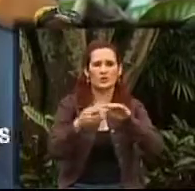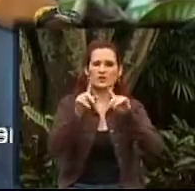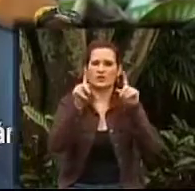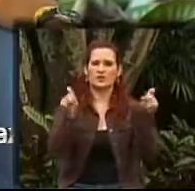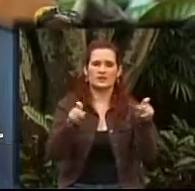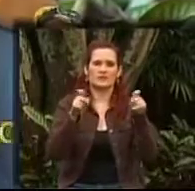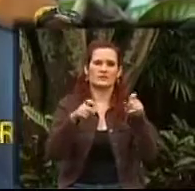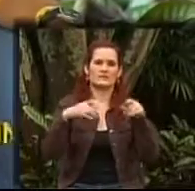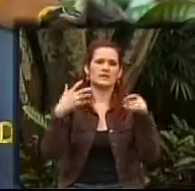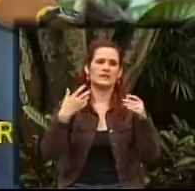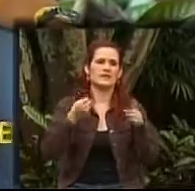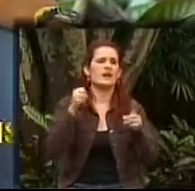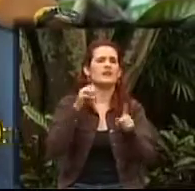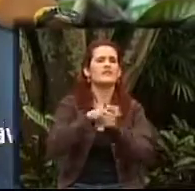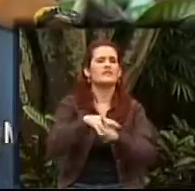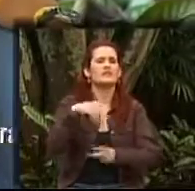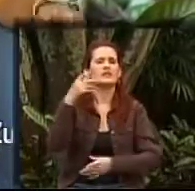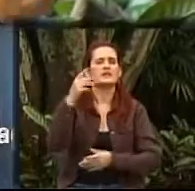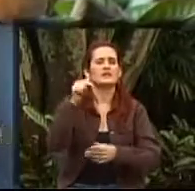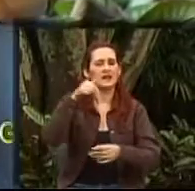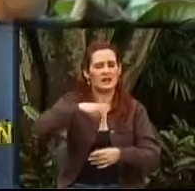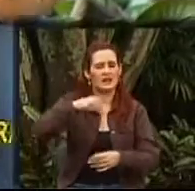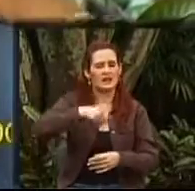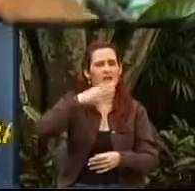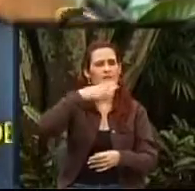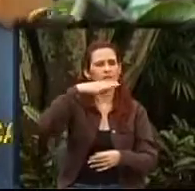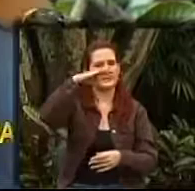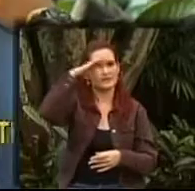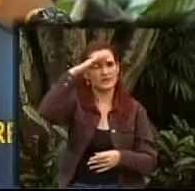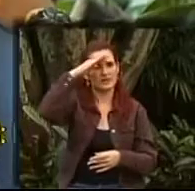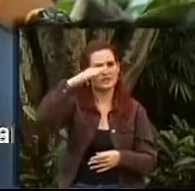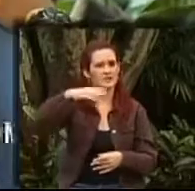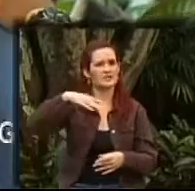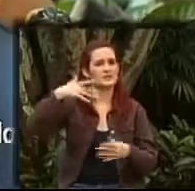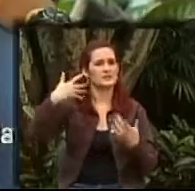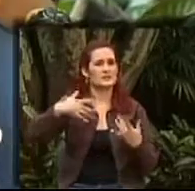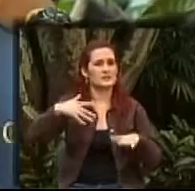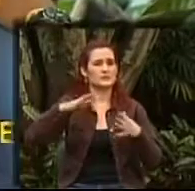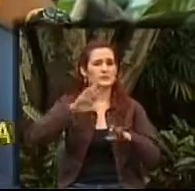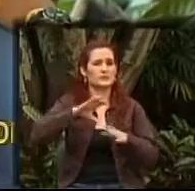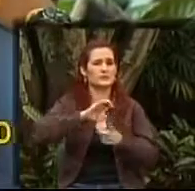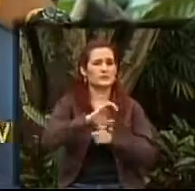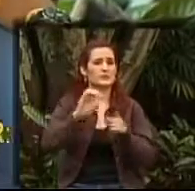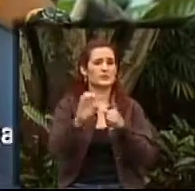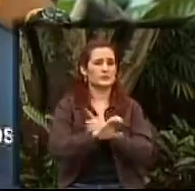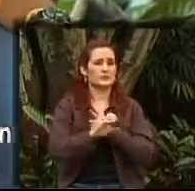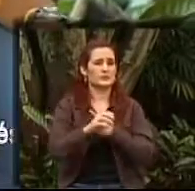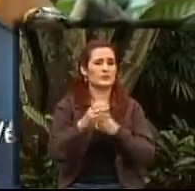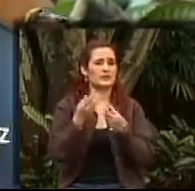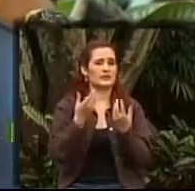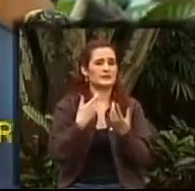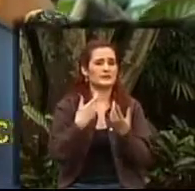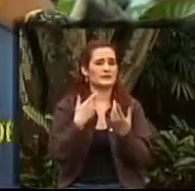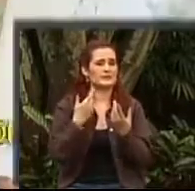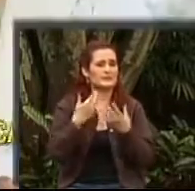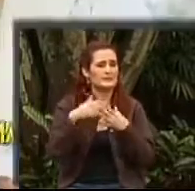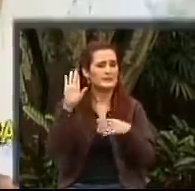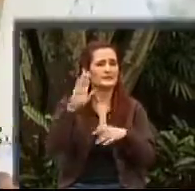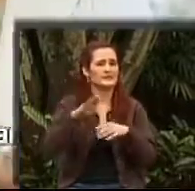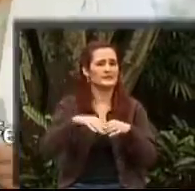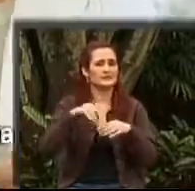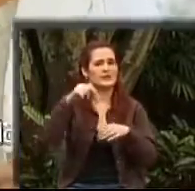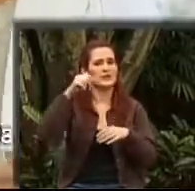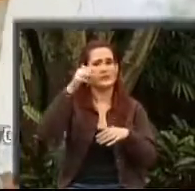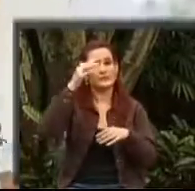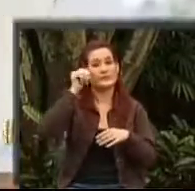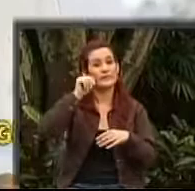afectando la salud pública, máximo en una región donde confluyen unos aspectos culturales que nos vuelven un poco compulsivos con ese asunto. Así es,